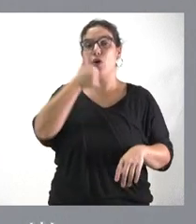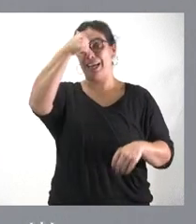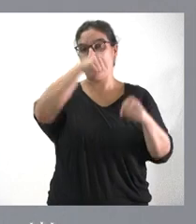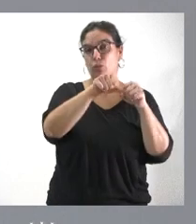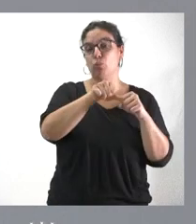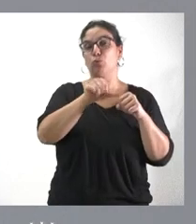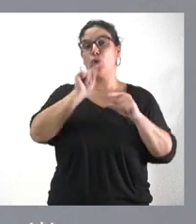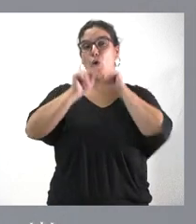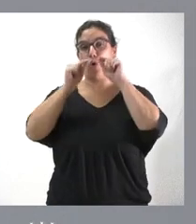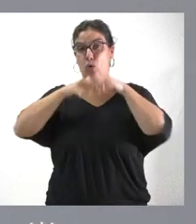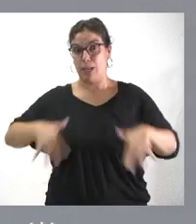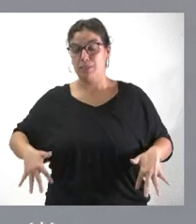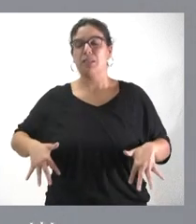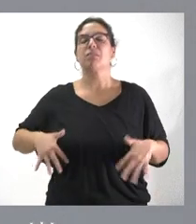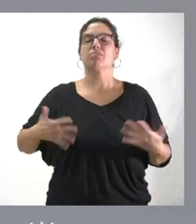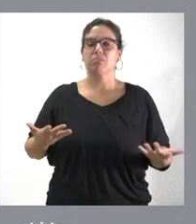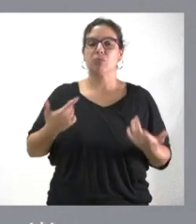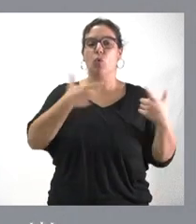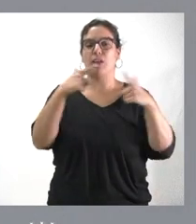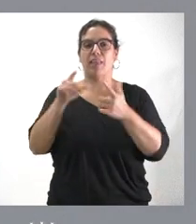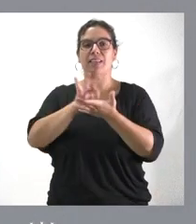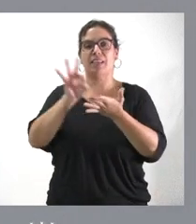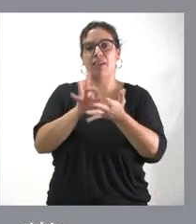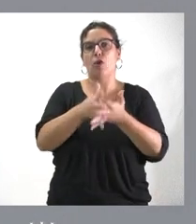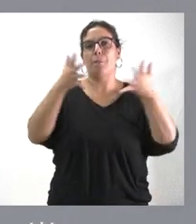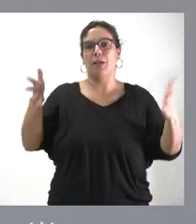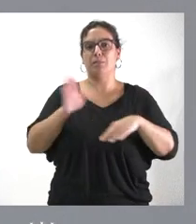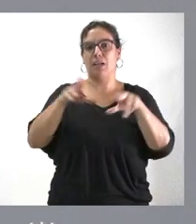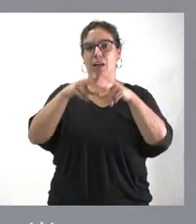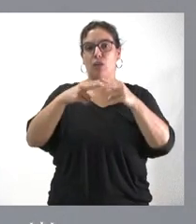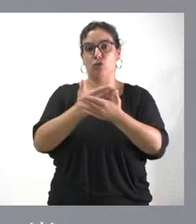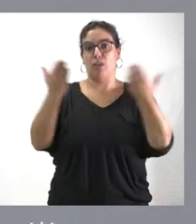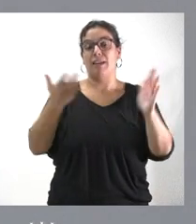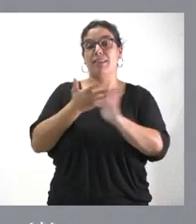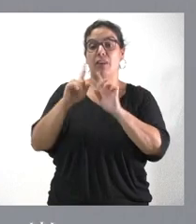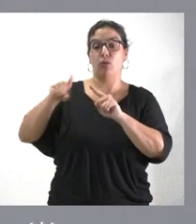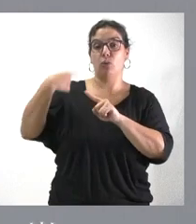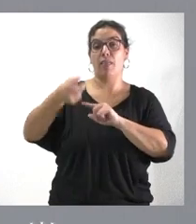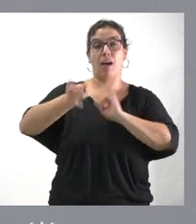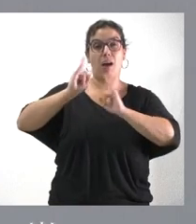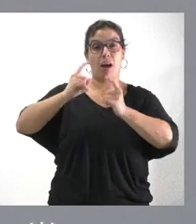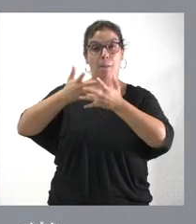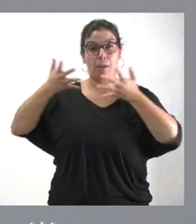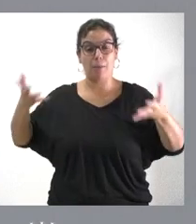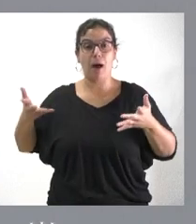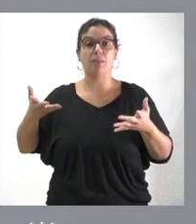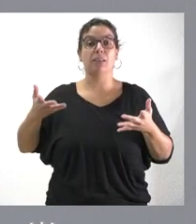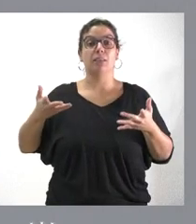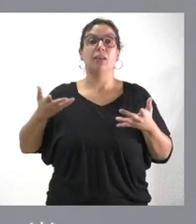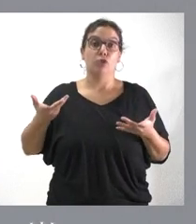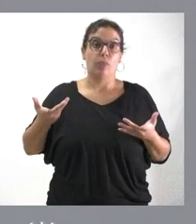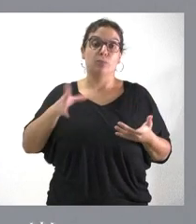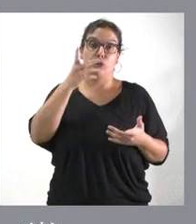disponemos de más unidades de servicio para el conjunto de la sociedad. Esto hace que hay más llamadas y que, en consecuencia, el coste haya